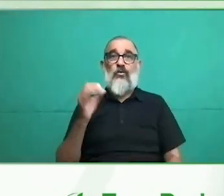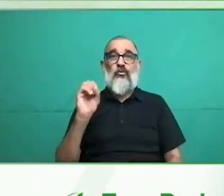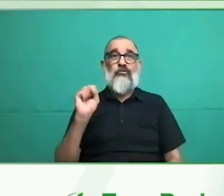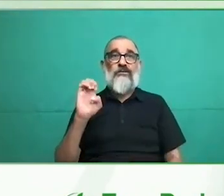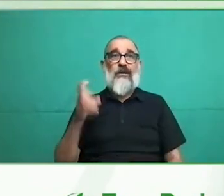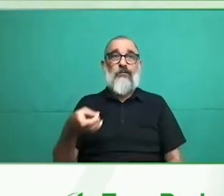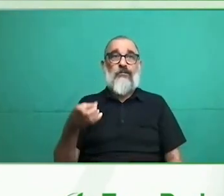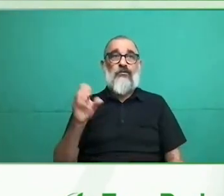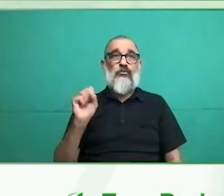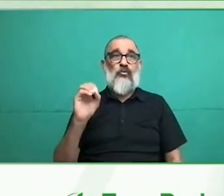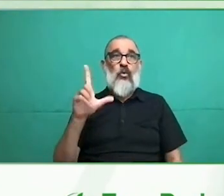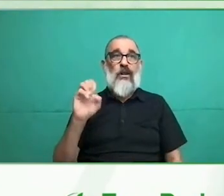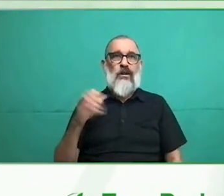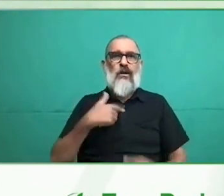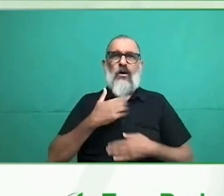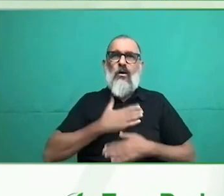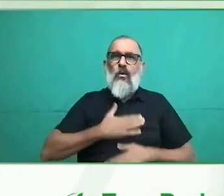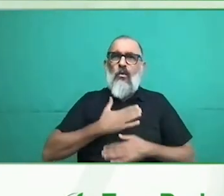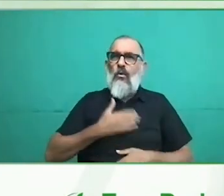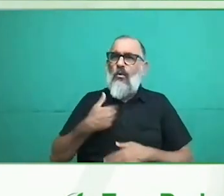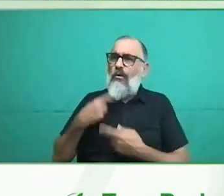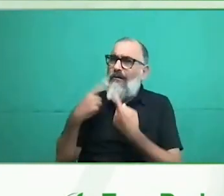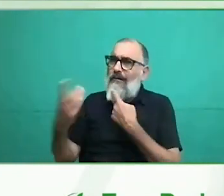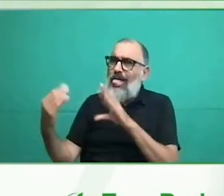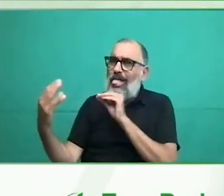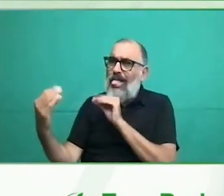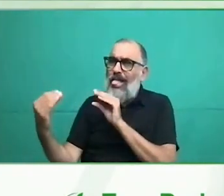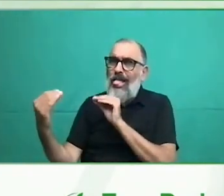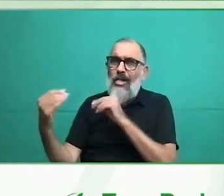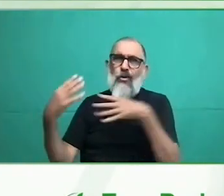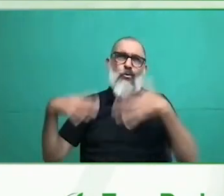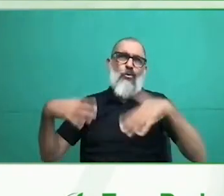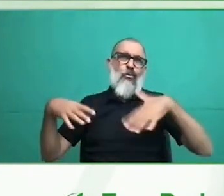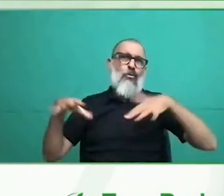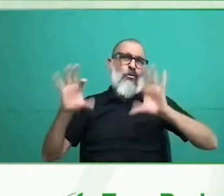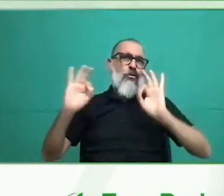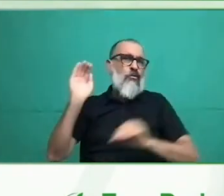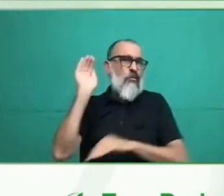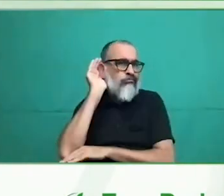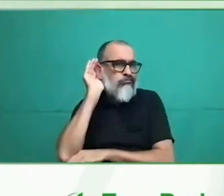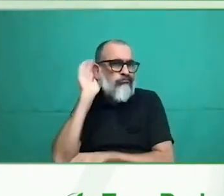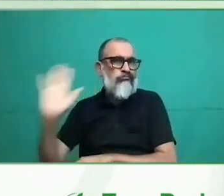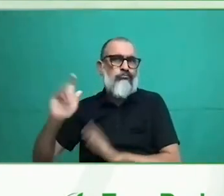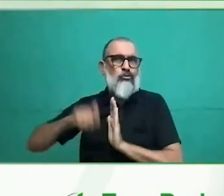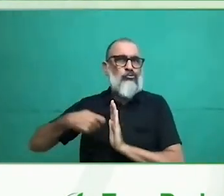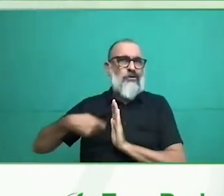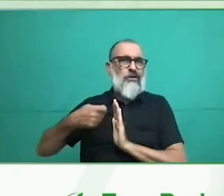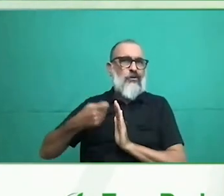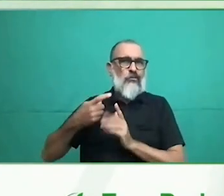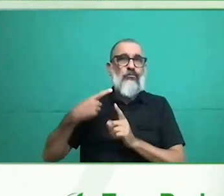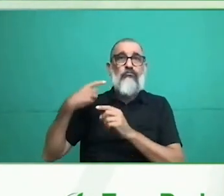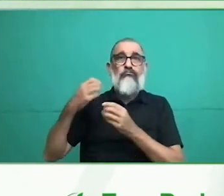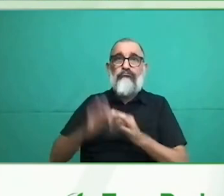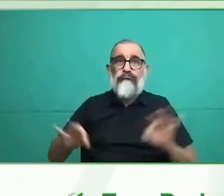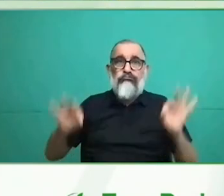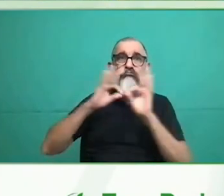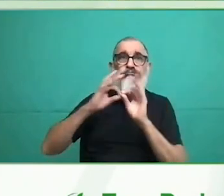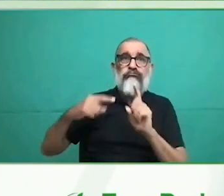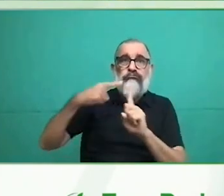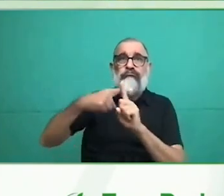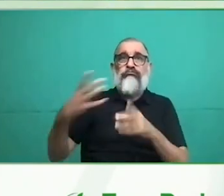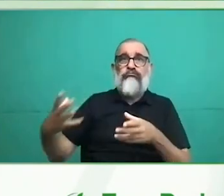Es sumamente importante tener en cuenta justamente ese apoyo para las personas con discapacidad, la accesibilidad, la asistencia y los